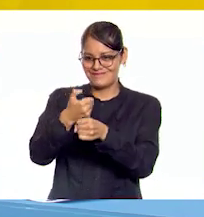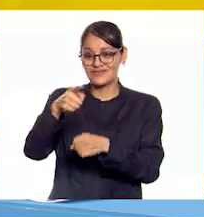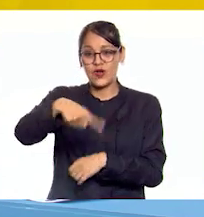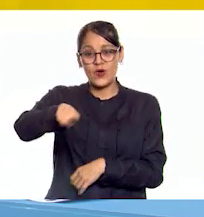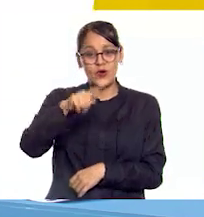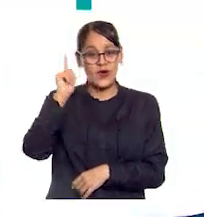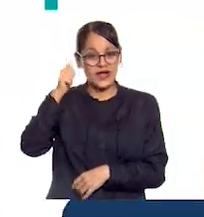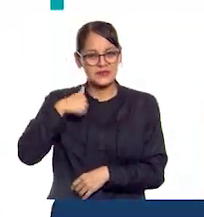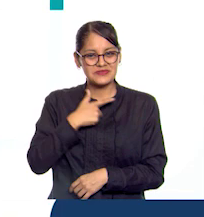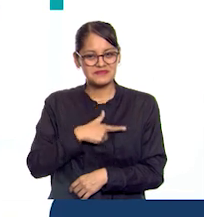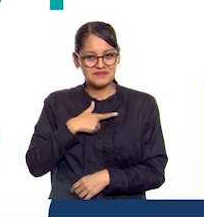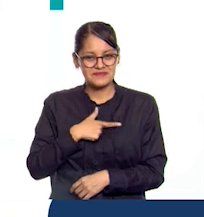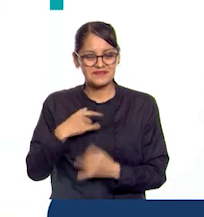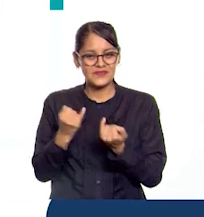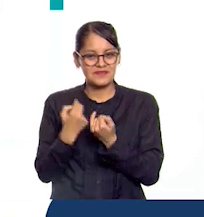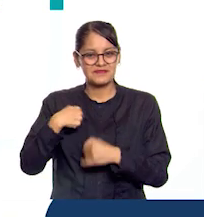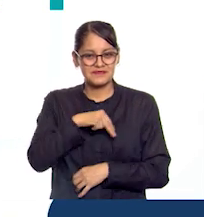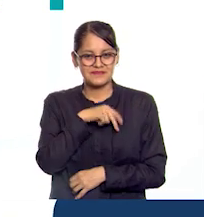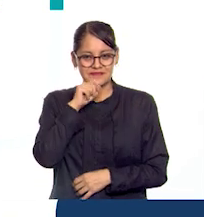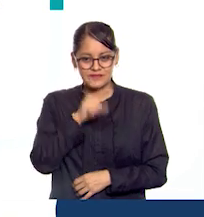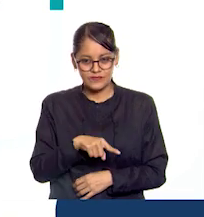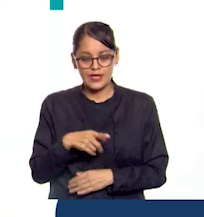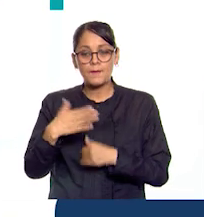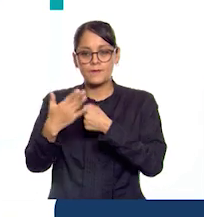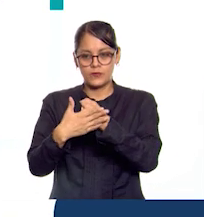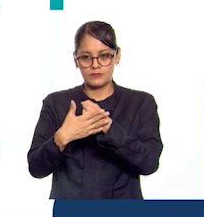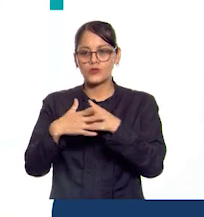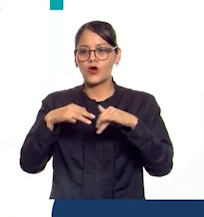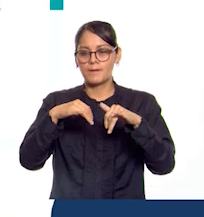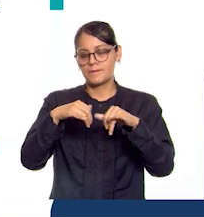tanto como nosotras. A continuación, geografía.